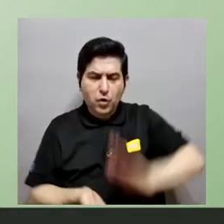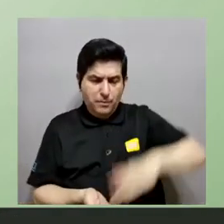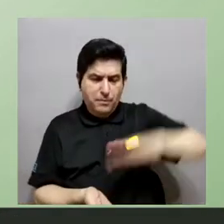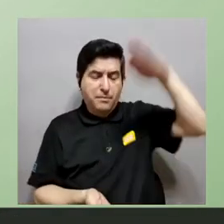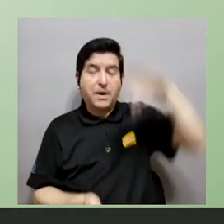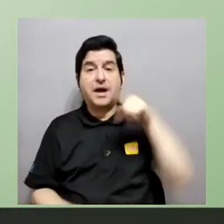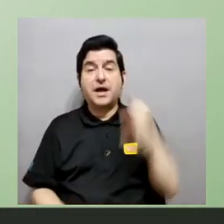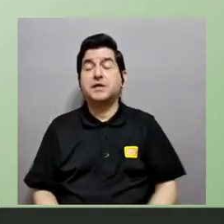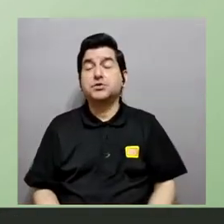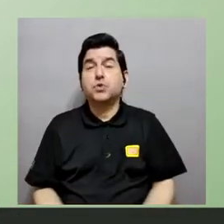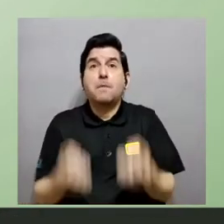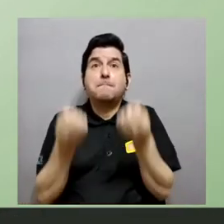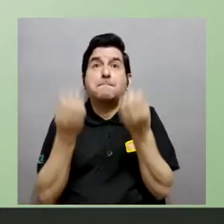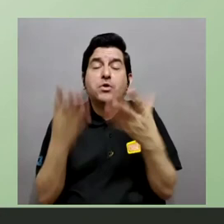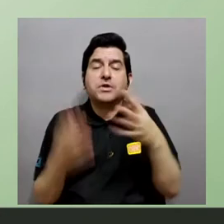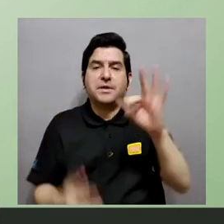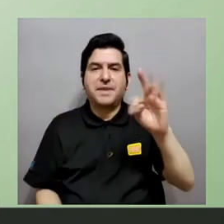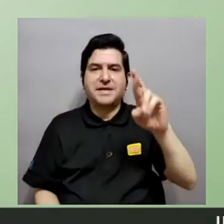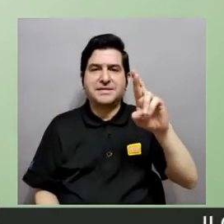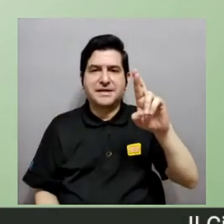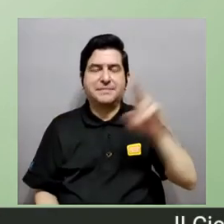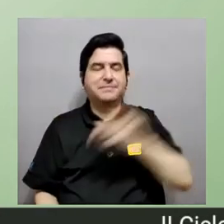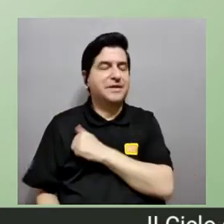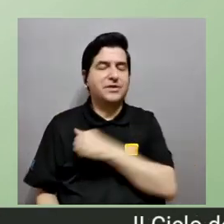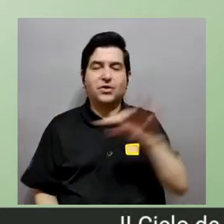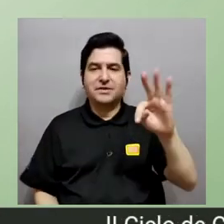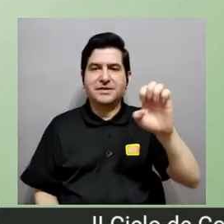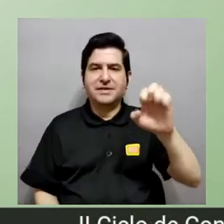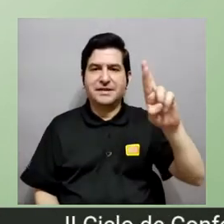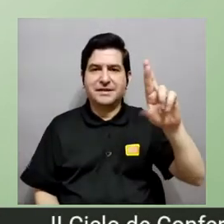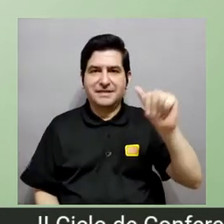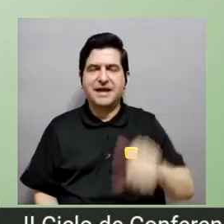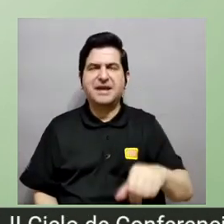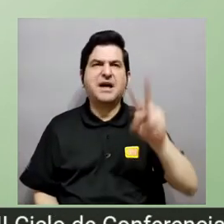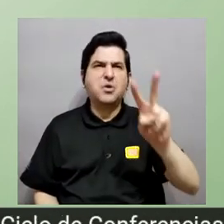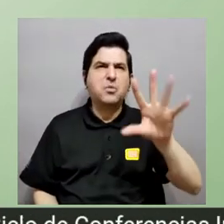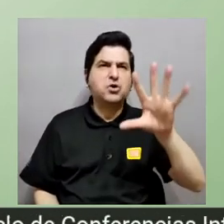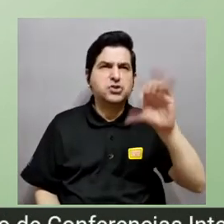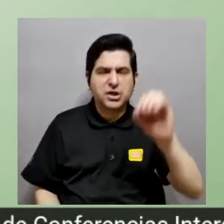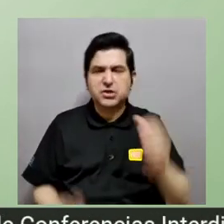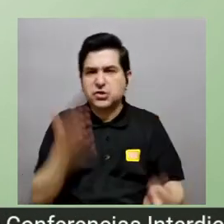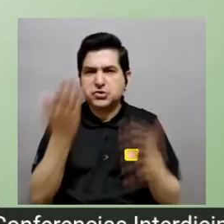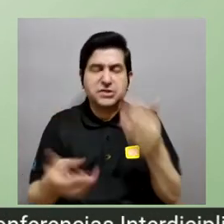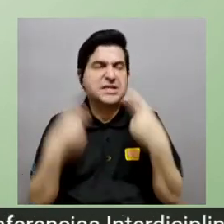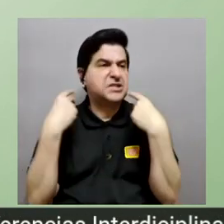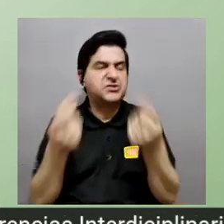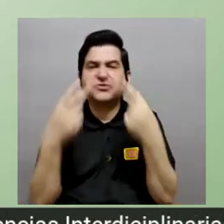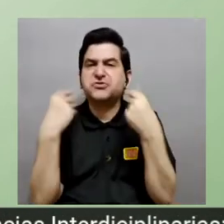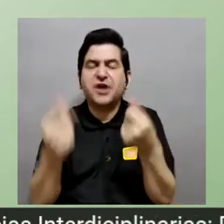diferente es almacenar todo el genoma de lo que ellos vayan a trabajar y estos son terabytes de terabytes y en este momento